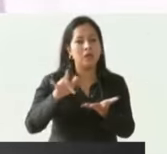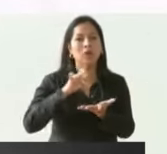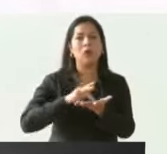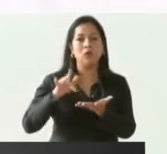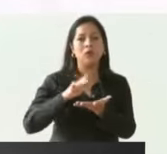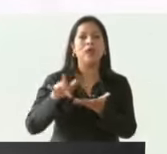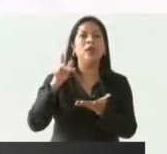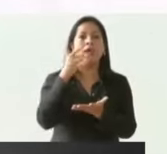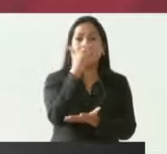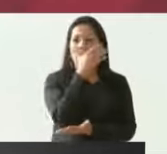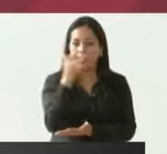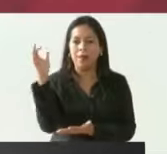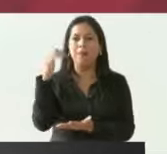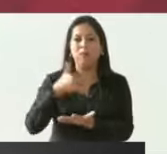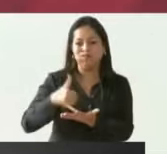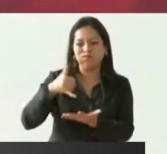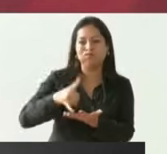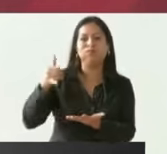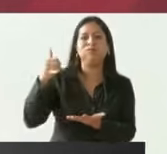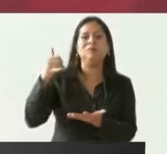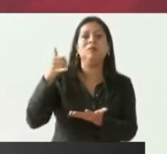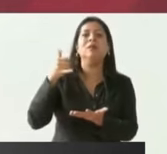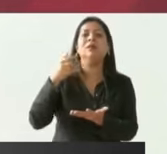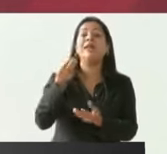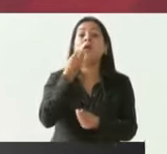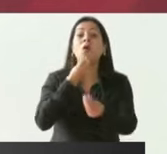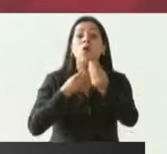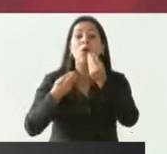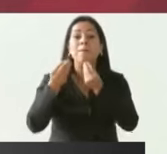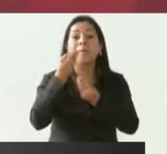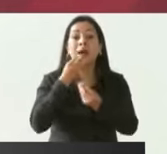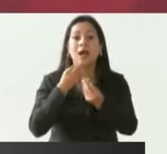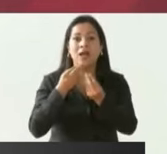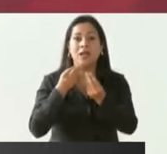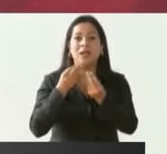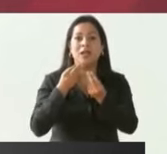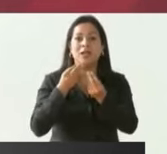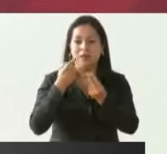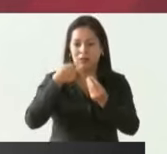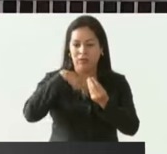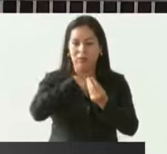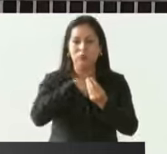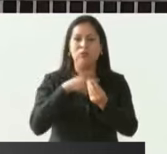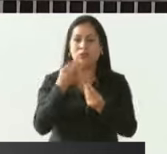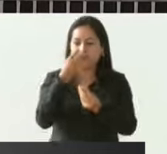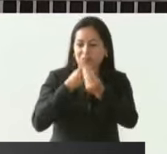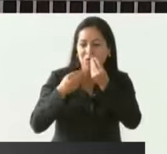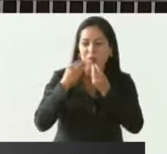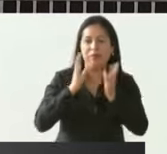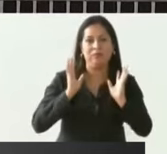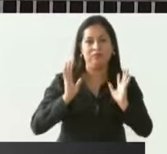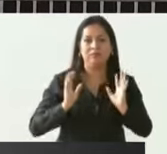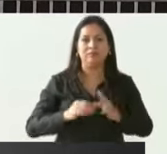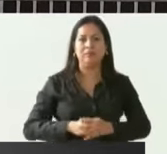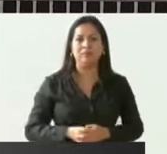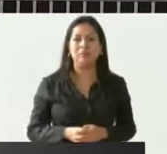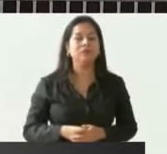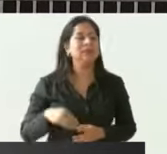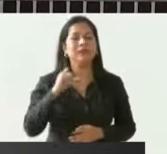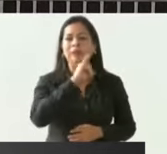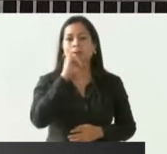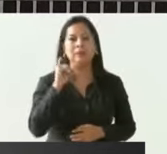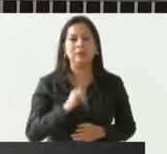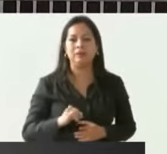campesinos hay que apoyar a los productores que coman lo que nos dan de comer eso no hay que olvidarlo nunca